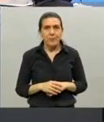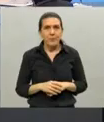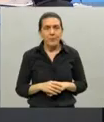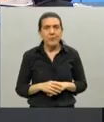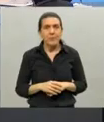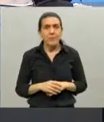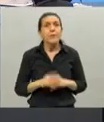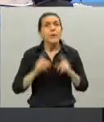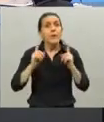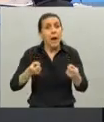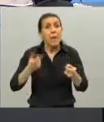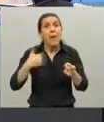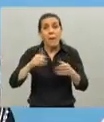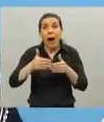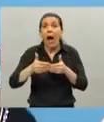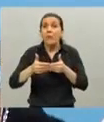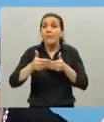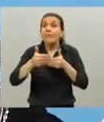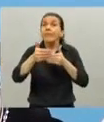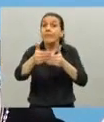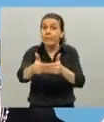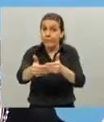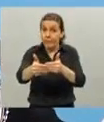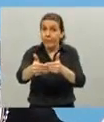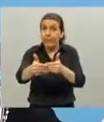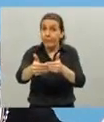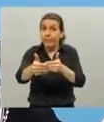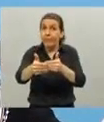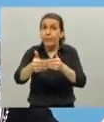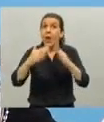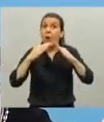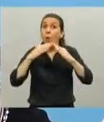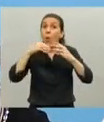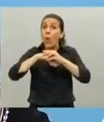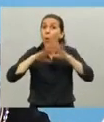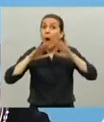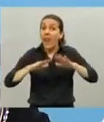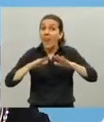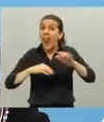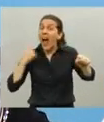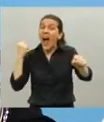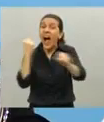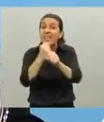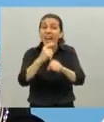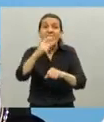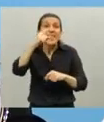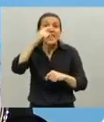Vamos a prorrogar hasta el 7 de junio, inclusive,